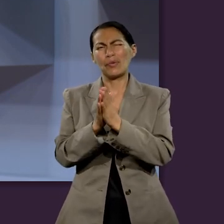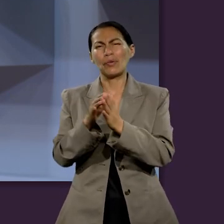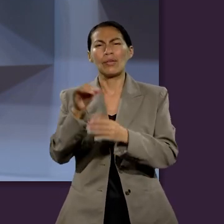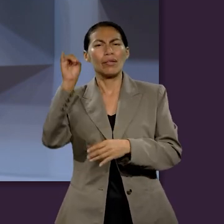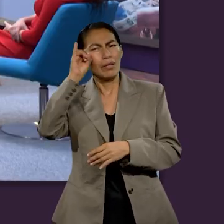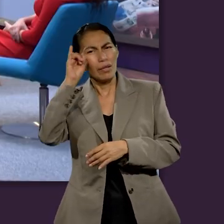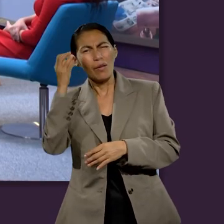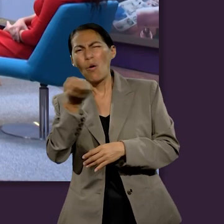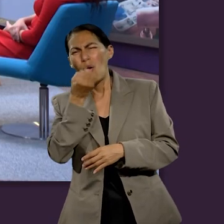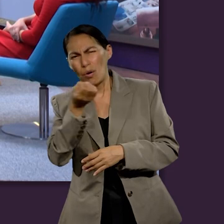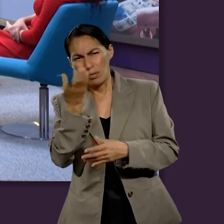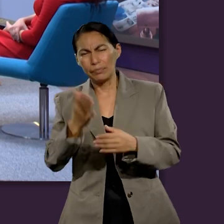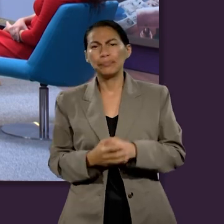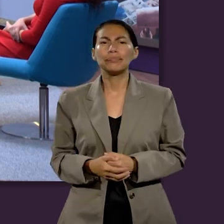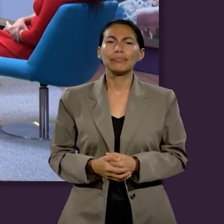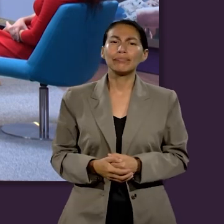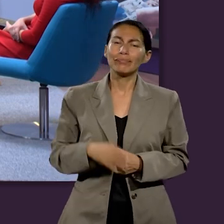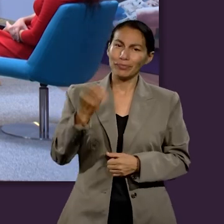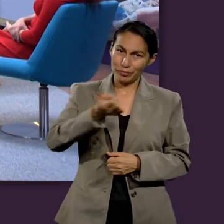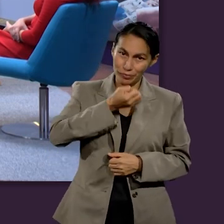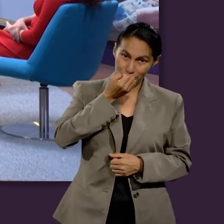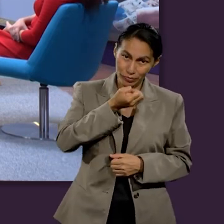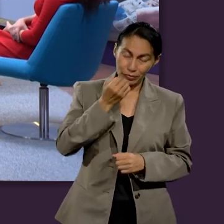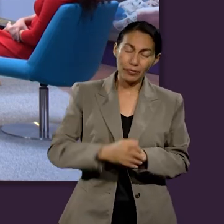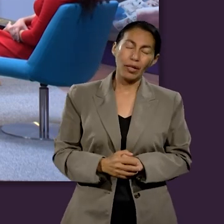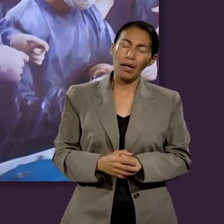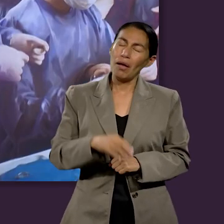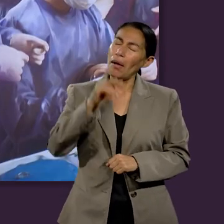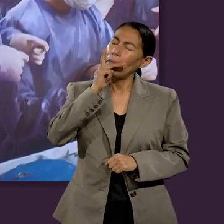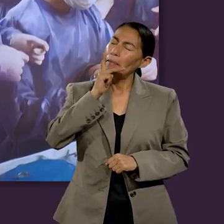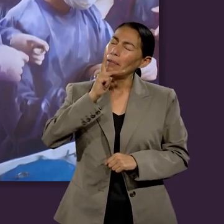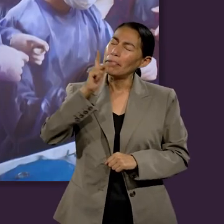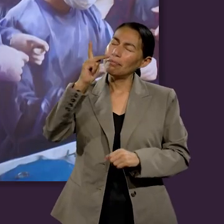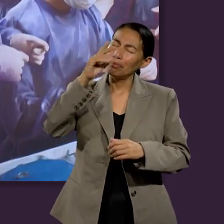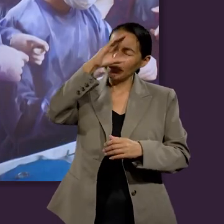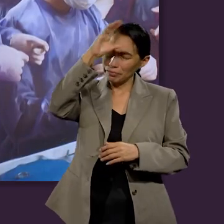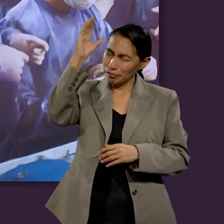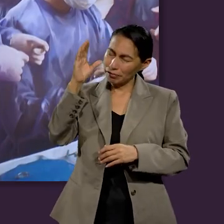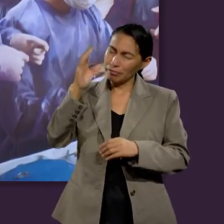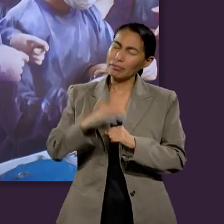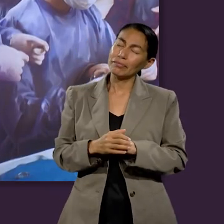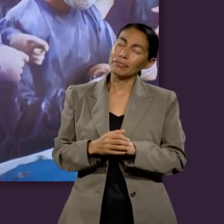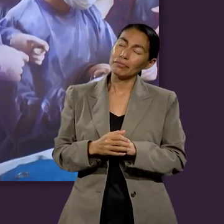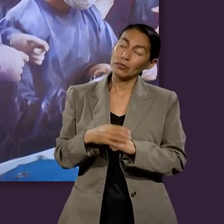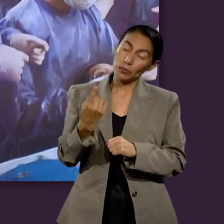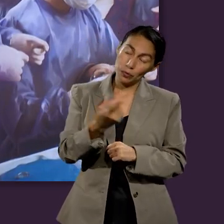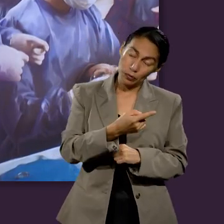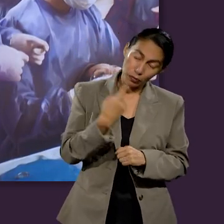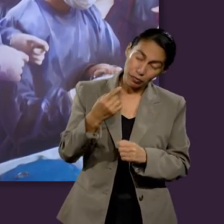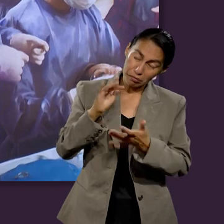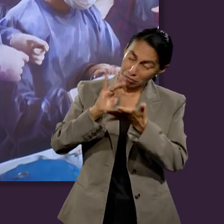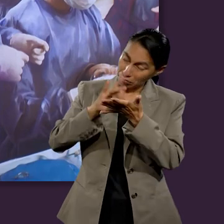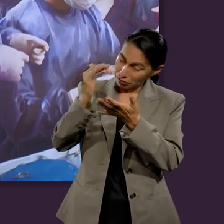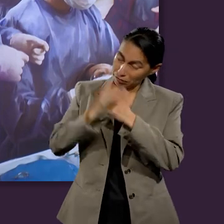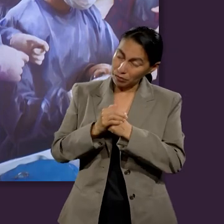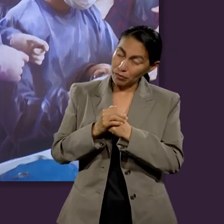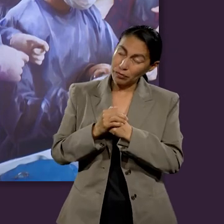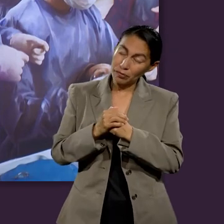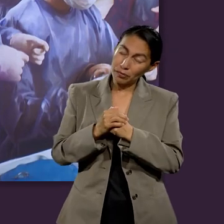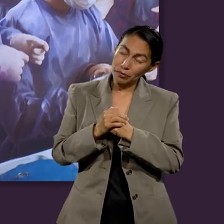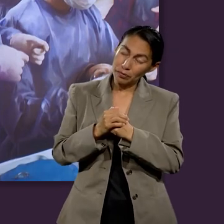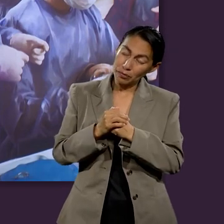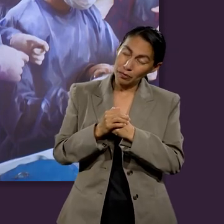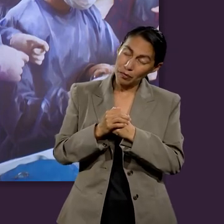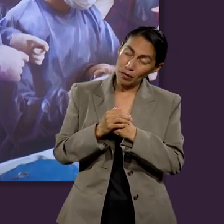comenzar, pero vamos a pedirle a Isai que por favor tenga una oración. Oremos. Amante Padre Celestial, te estamos muy